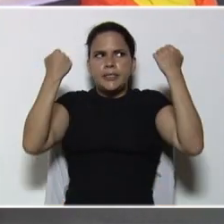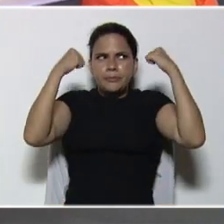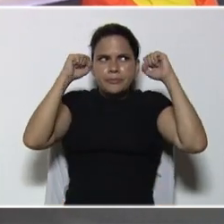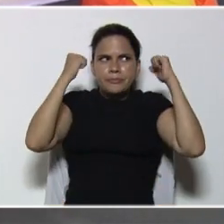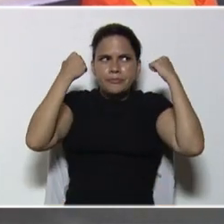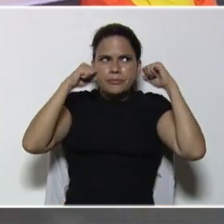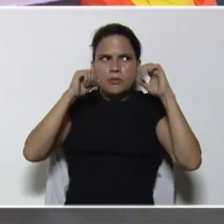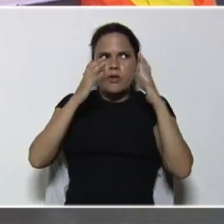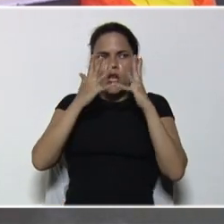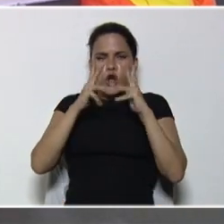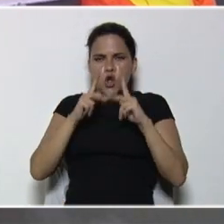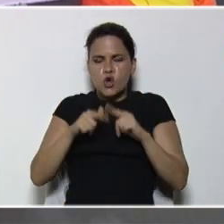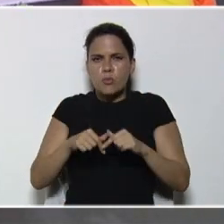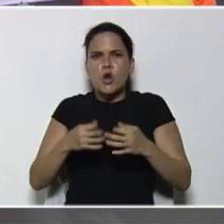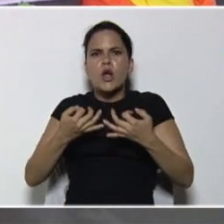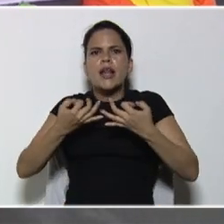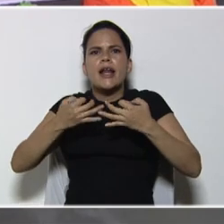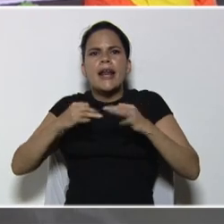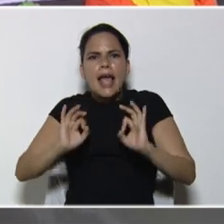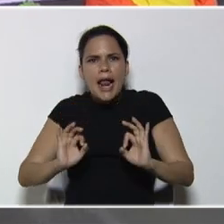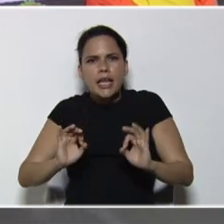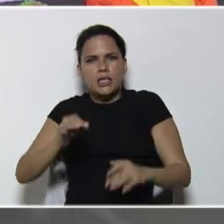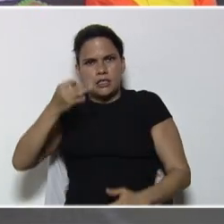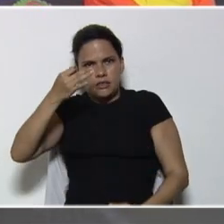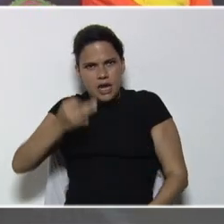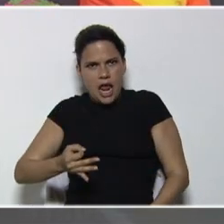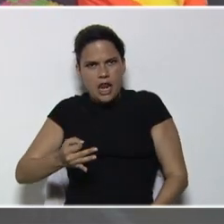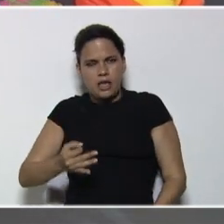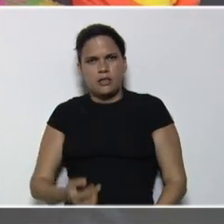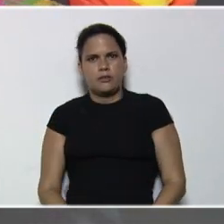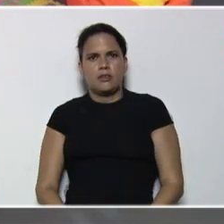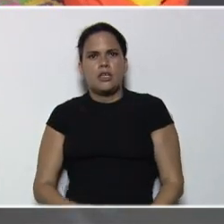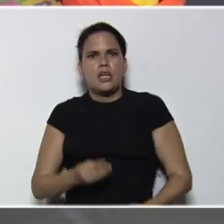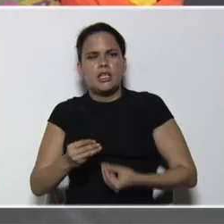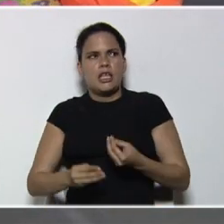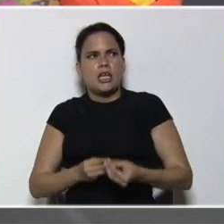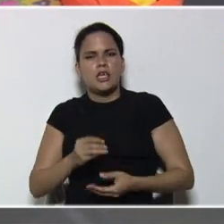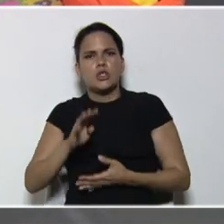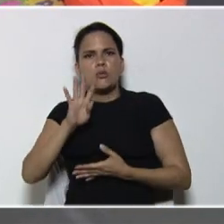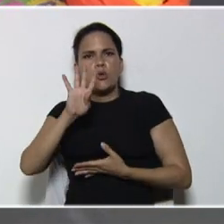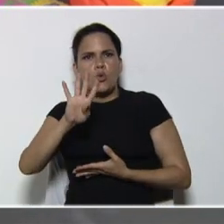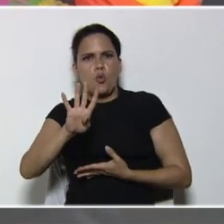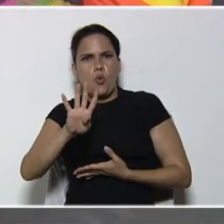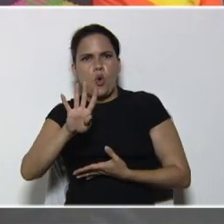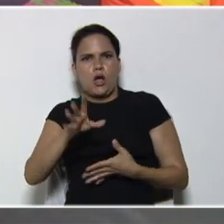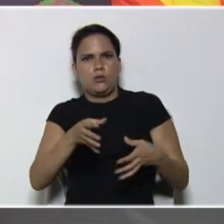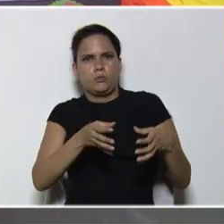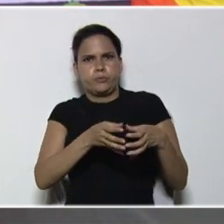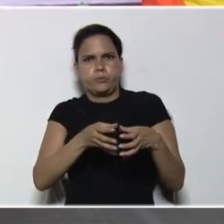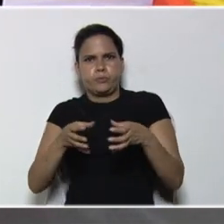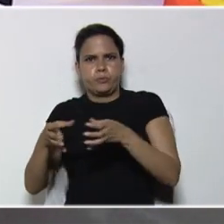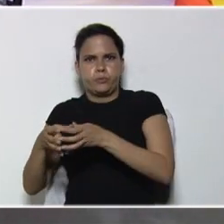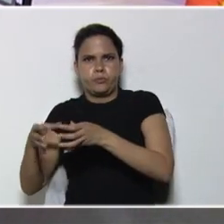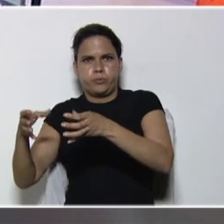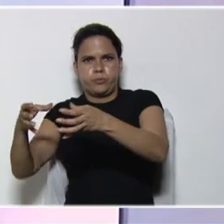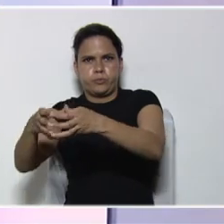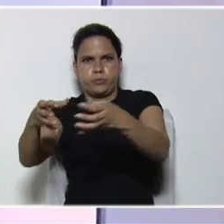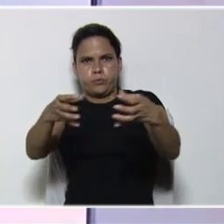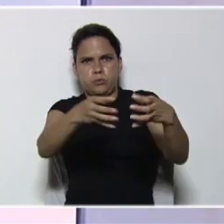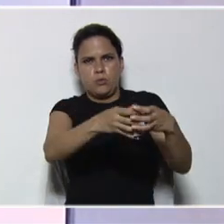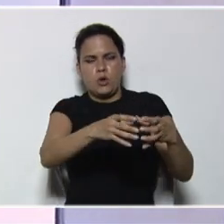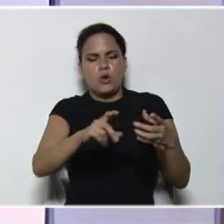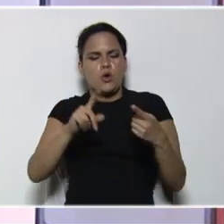Recordemos entonces, que el conjunto, de los números reales, está conformado, por cuatro subconjuntos, que son, números enteros,